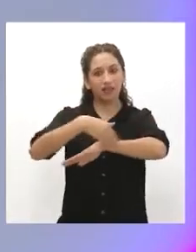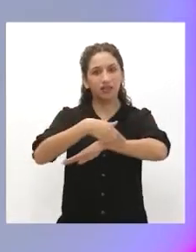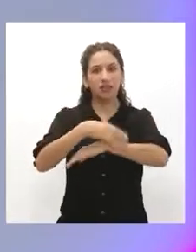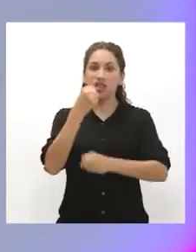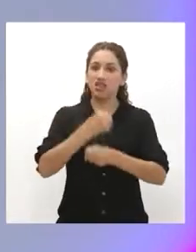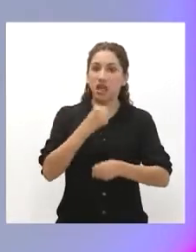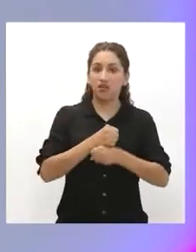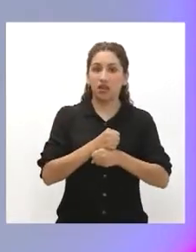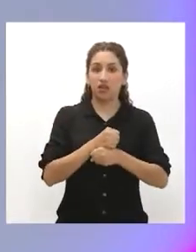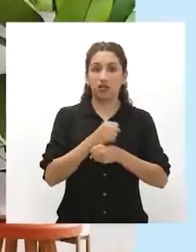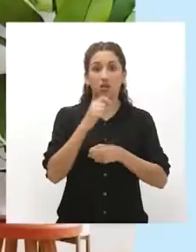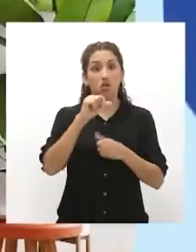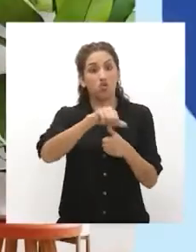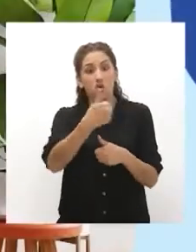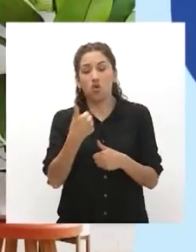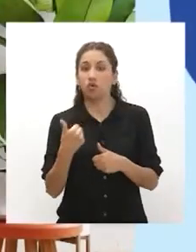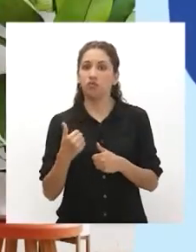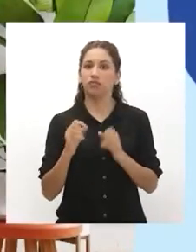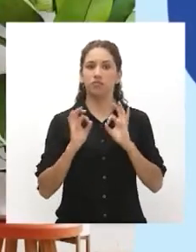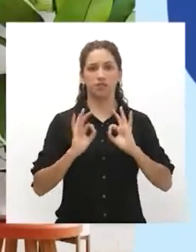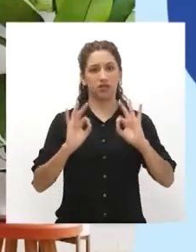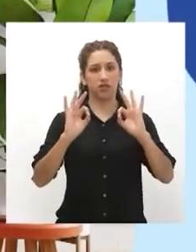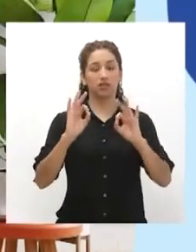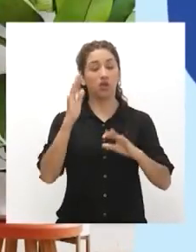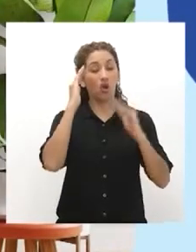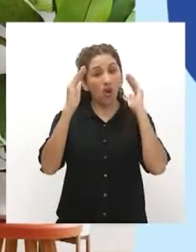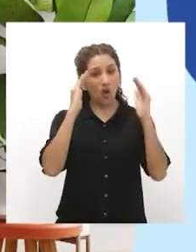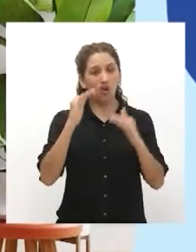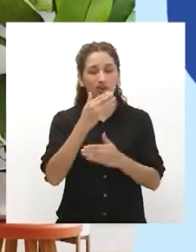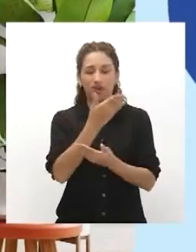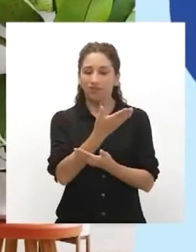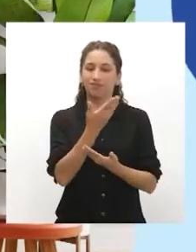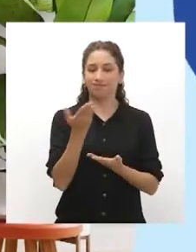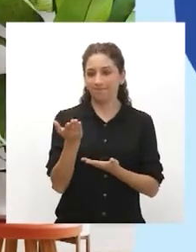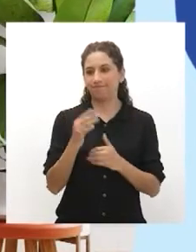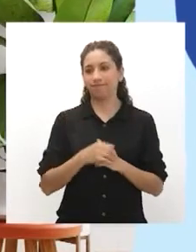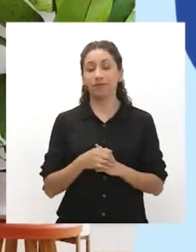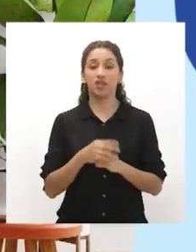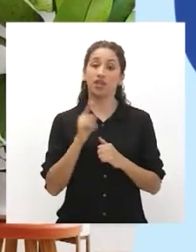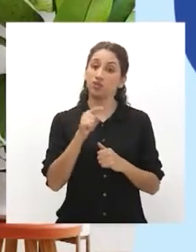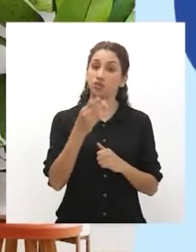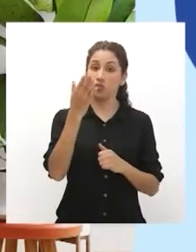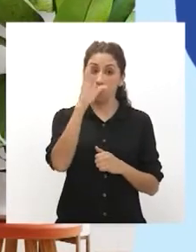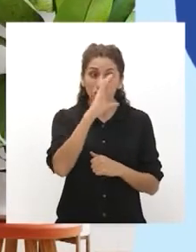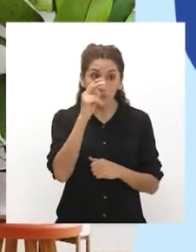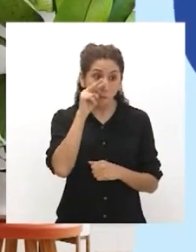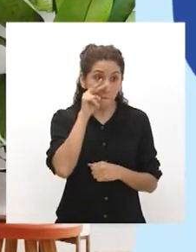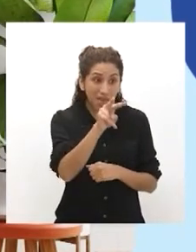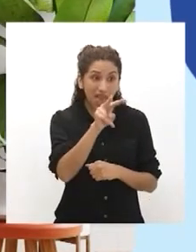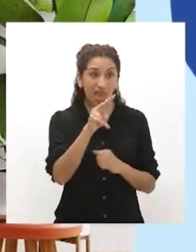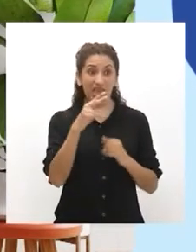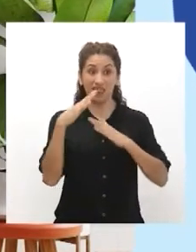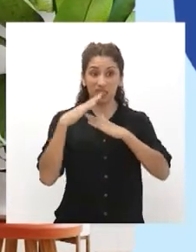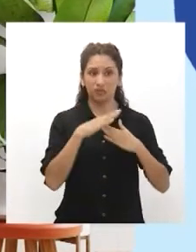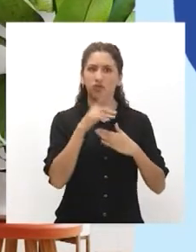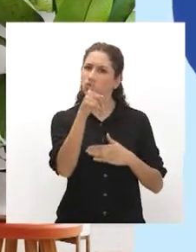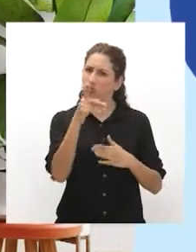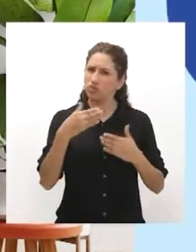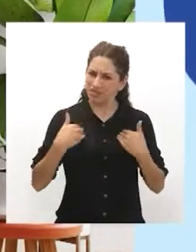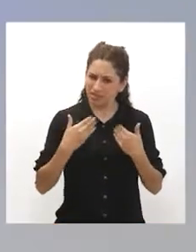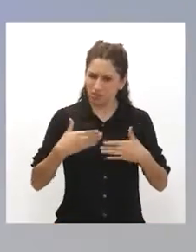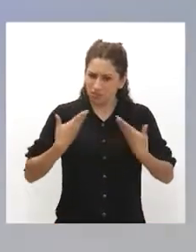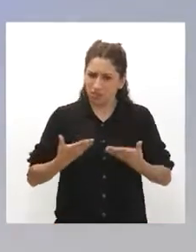y esta es muy peligrosa. Hola, Romina. Hola, Mario. Si identificamos la discriminación, hay que